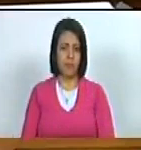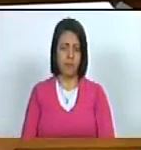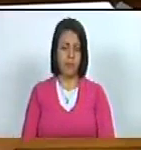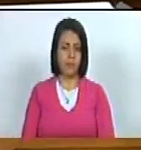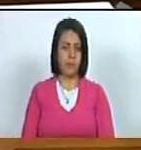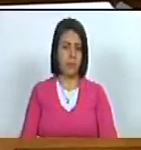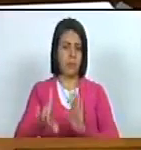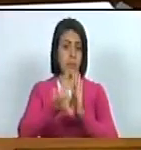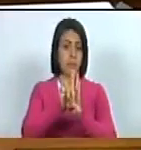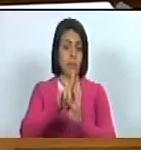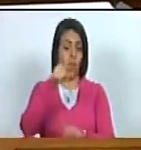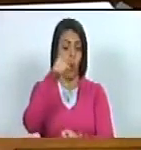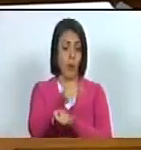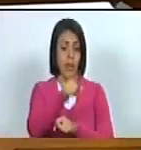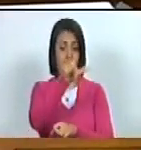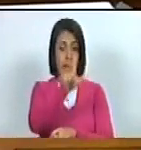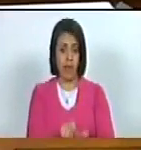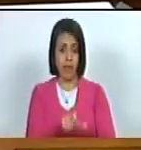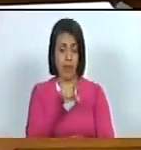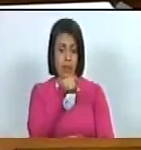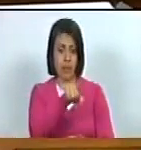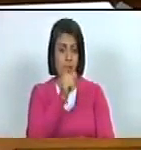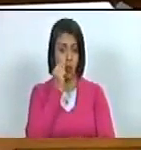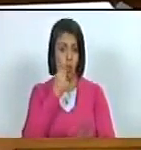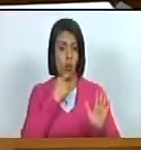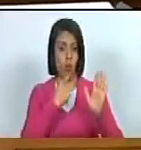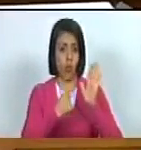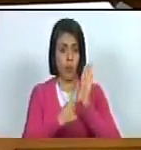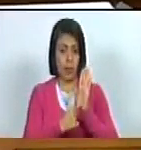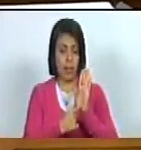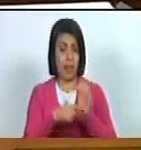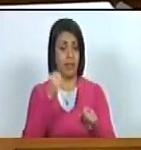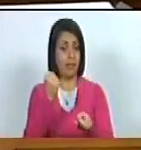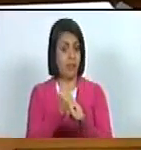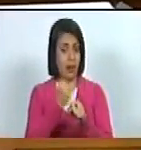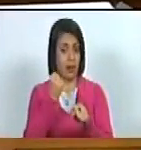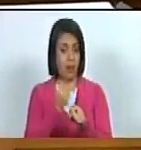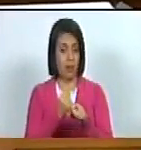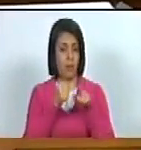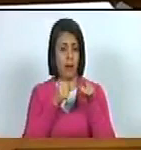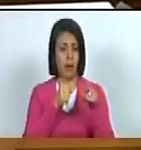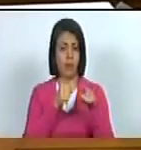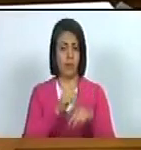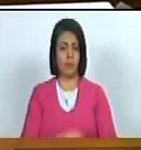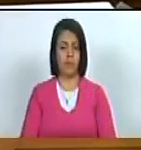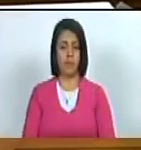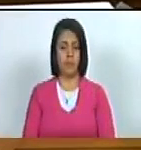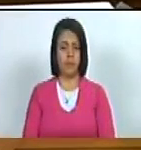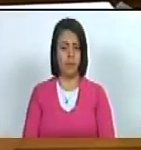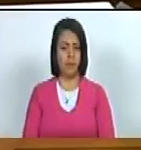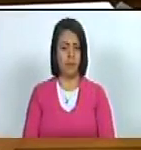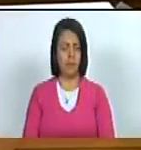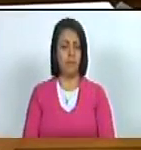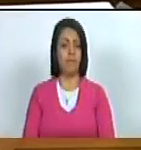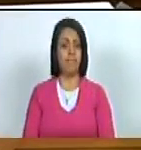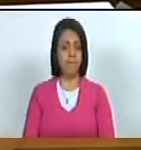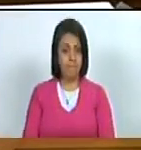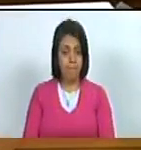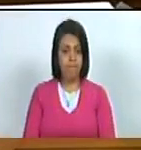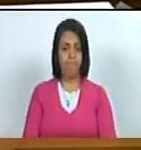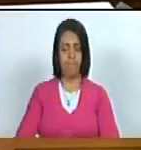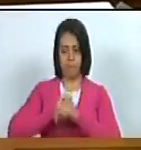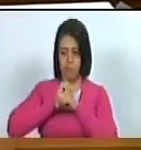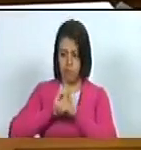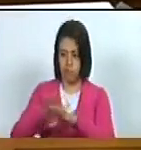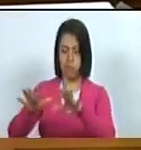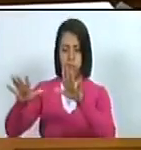la ley lo obliga a cumplir con la función de ser corresponsable